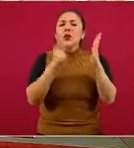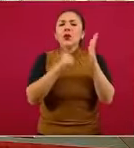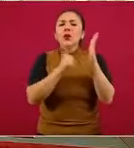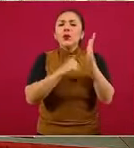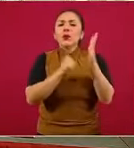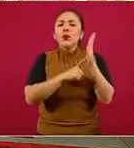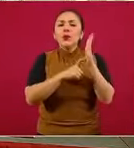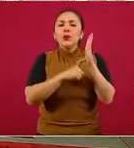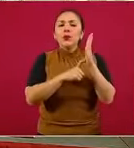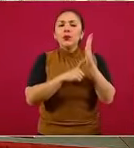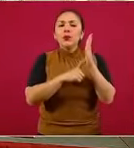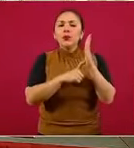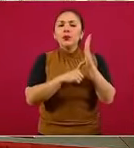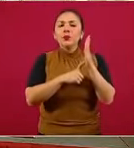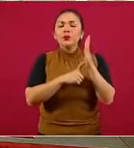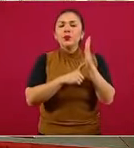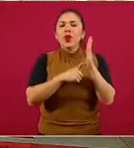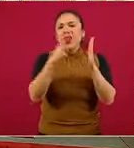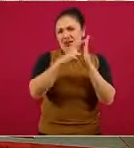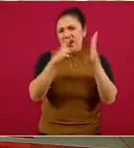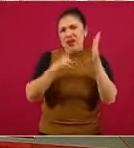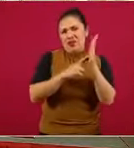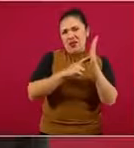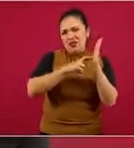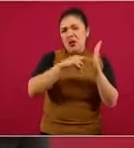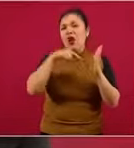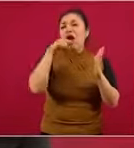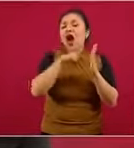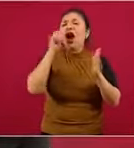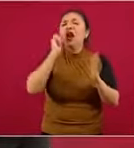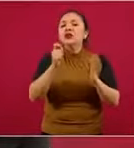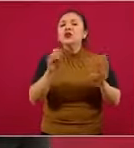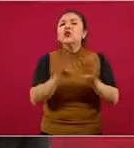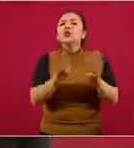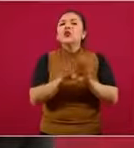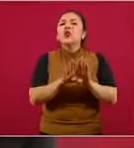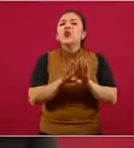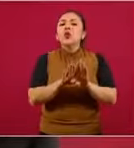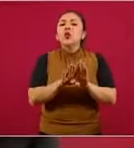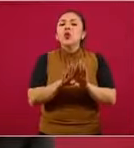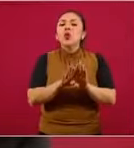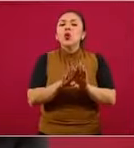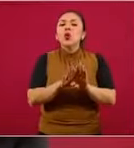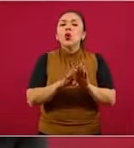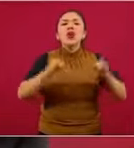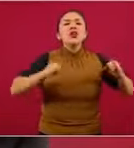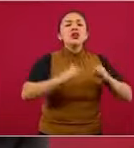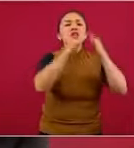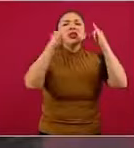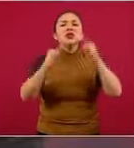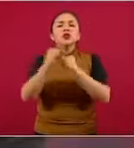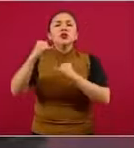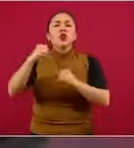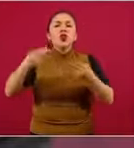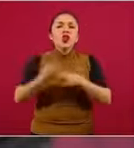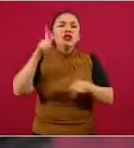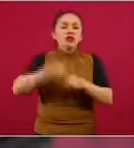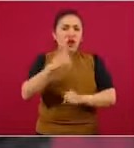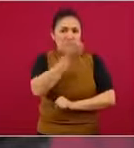digamos en los lineamientos reglamentarios que derivan de los Institutos Nacionales de Salud